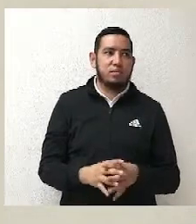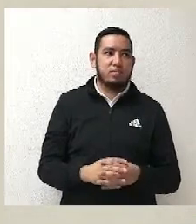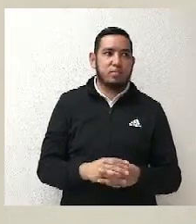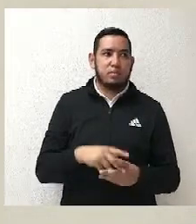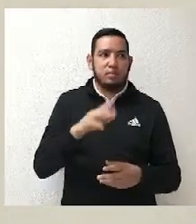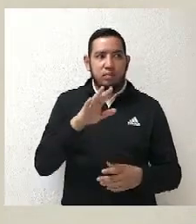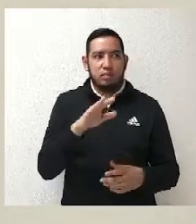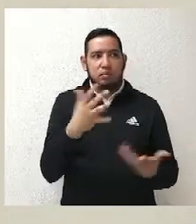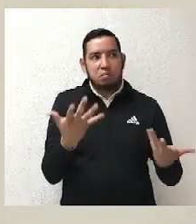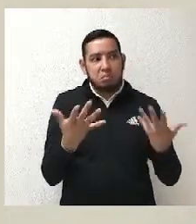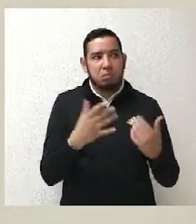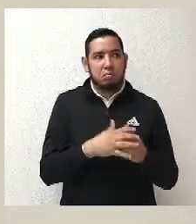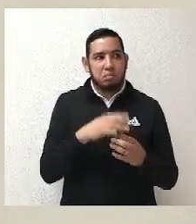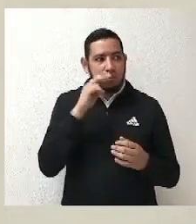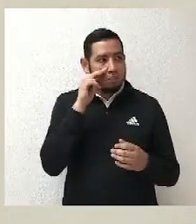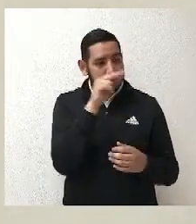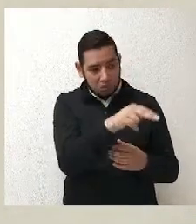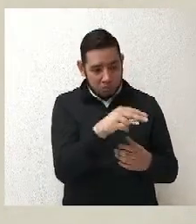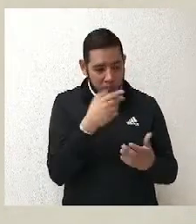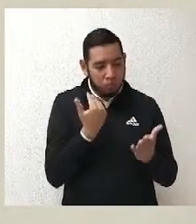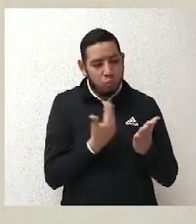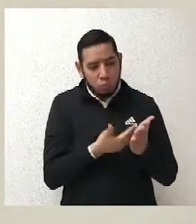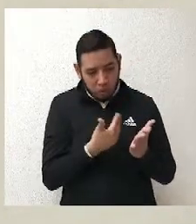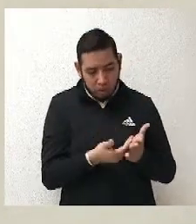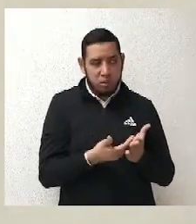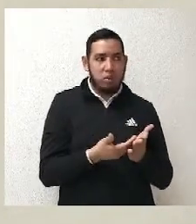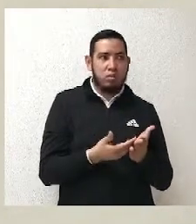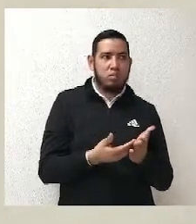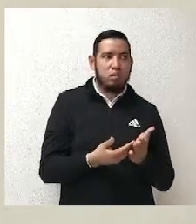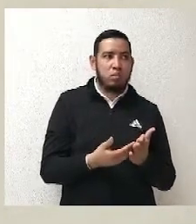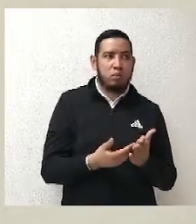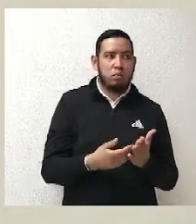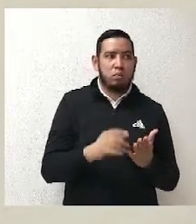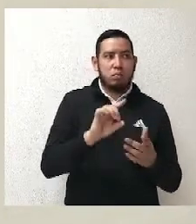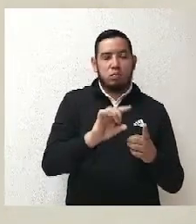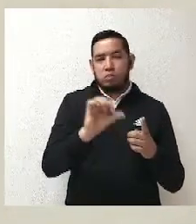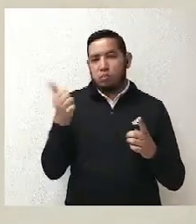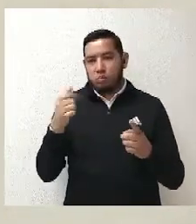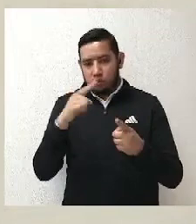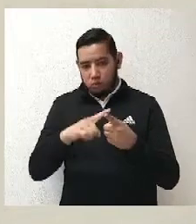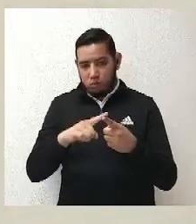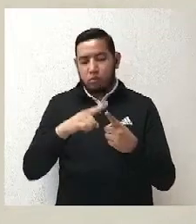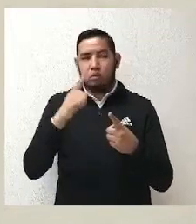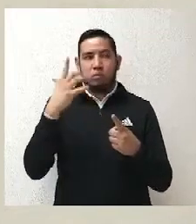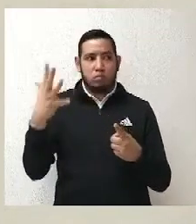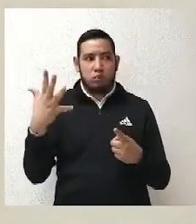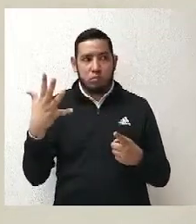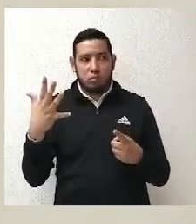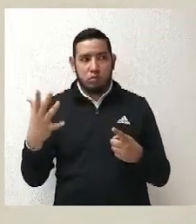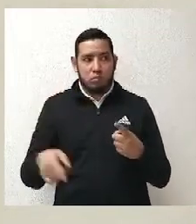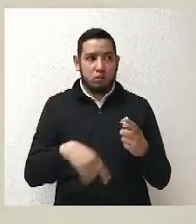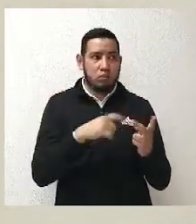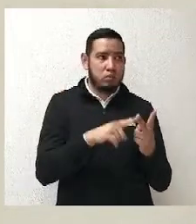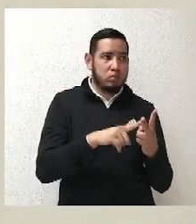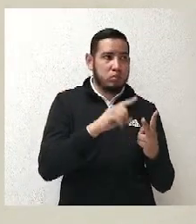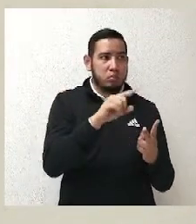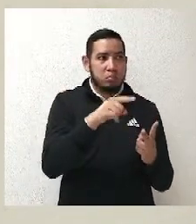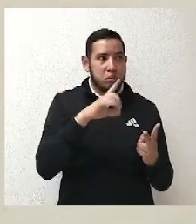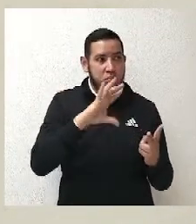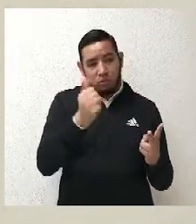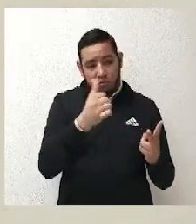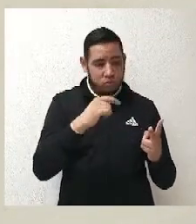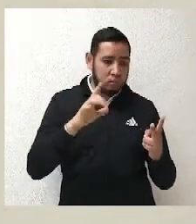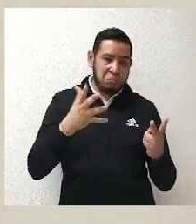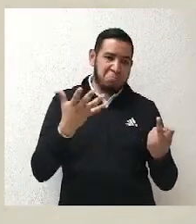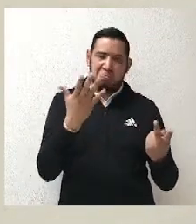el que finalmente pudieras probar que electrónicamente se publicó hasta el 5, pues en realidad no demuestra